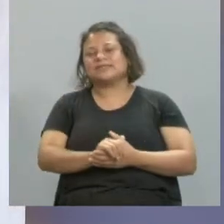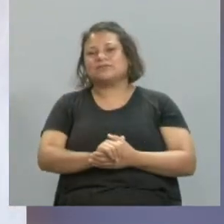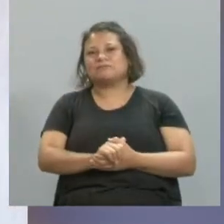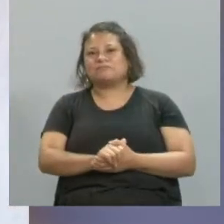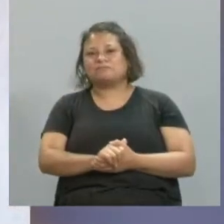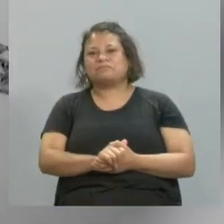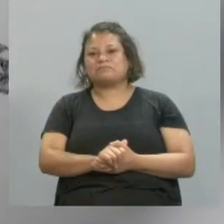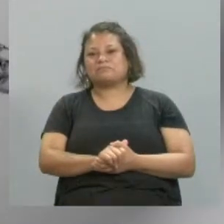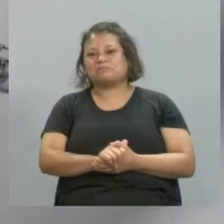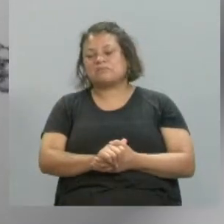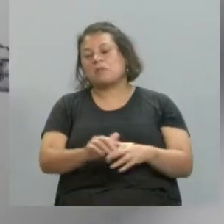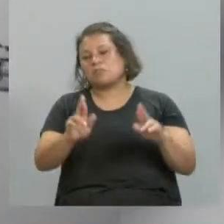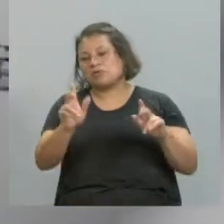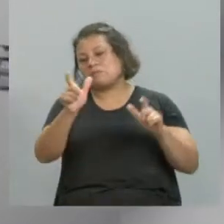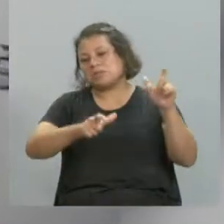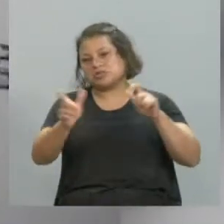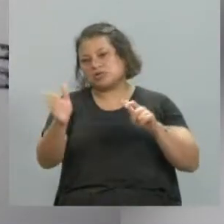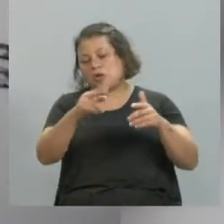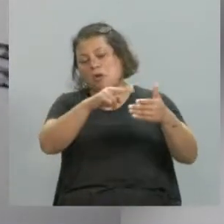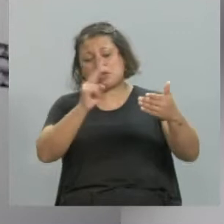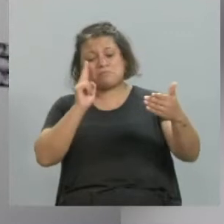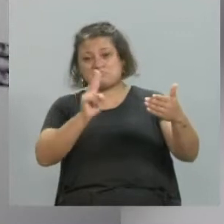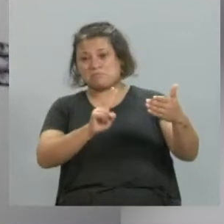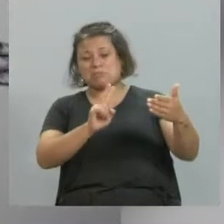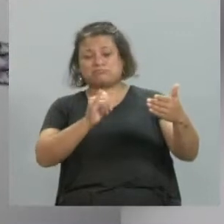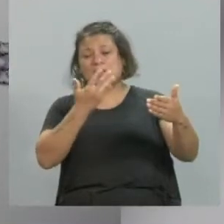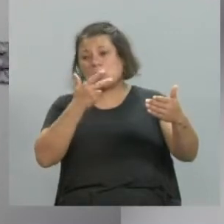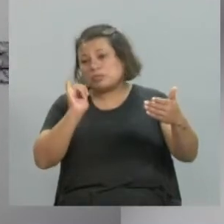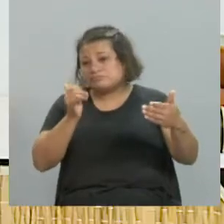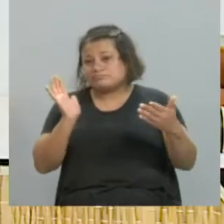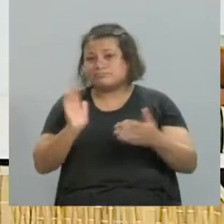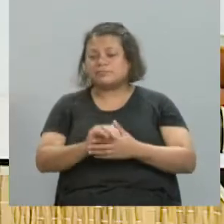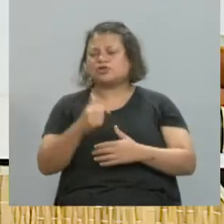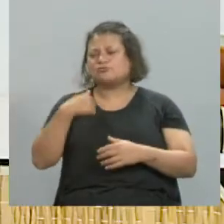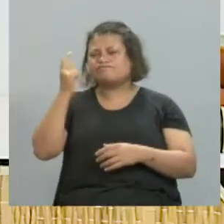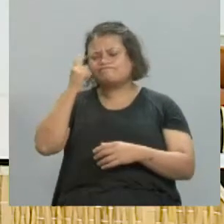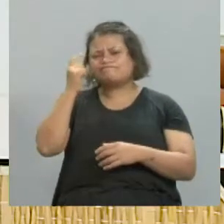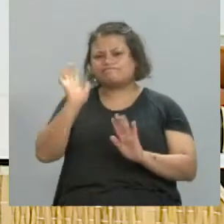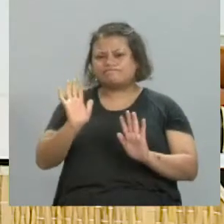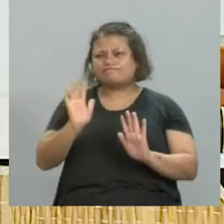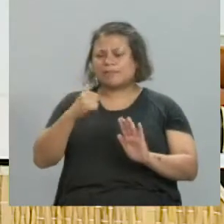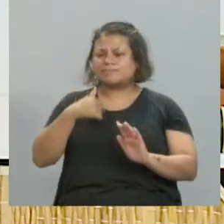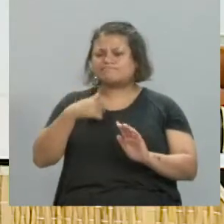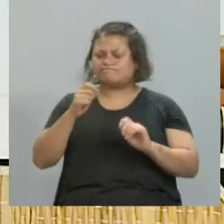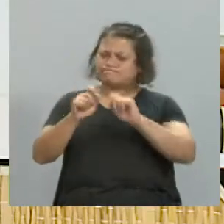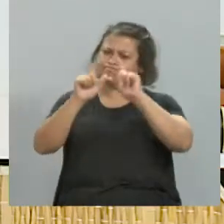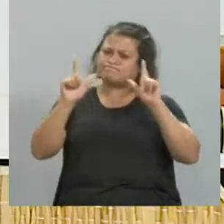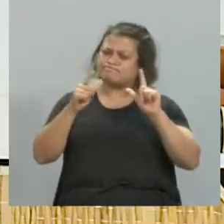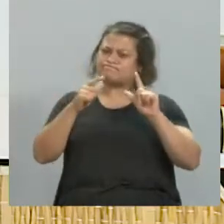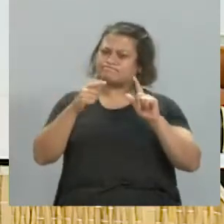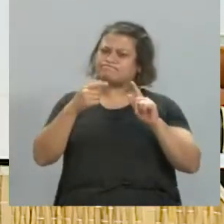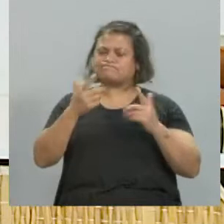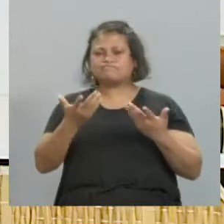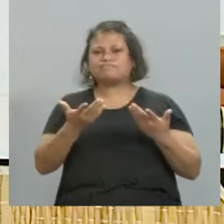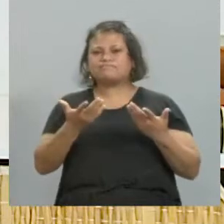tiene buena recepción. Qué bueno. Juan, yo calculo, digo, a mí me llamaba mucho la atención, nos llamaba con